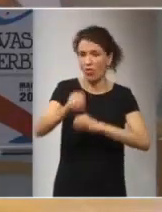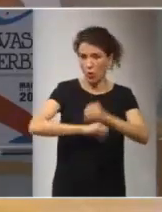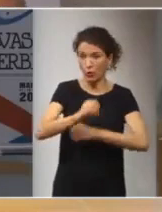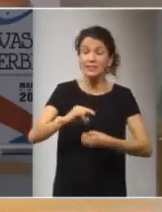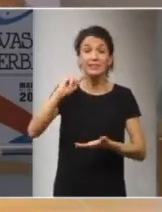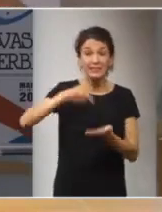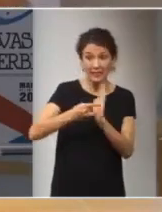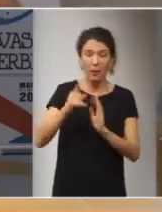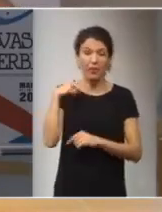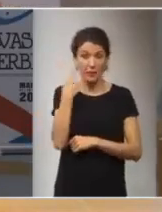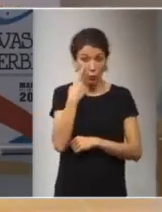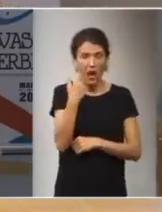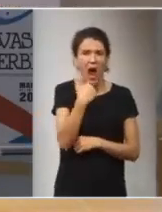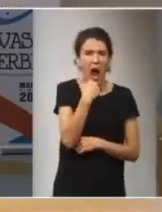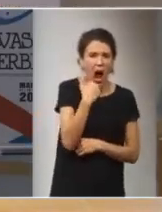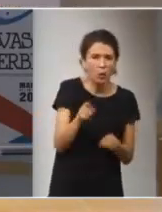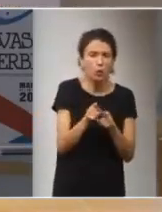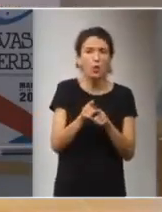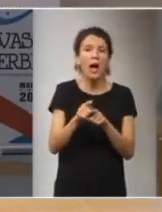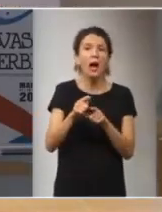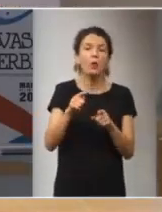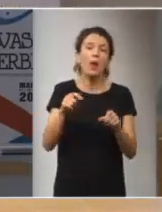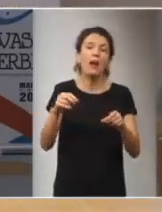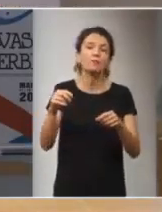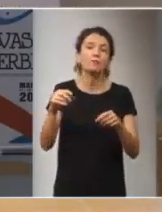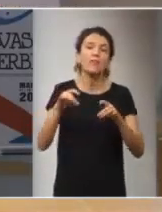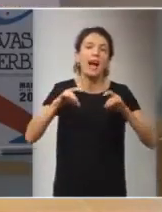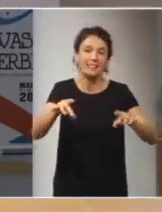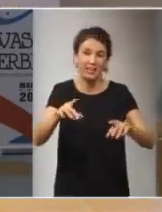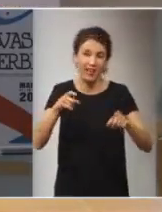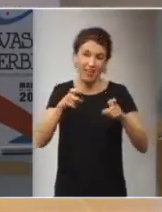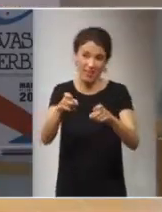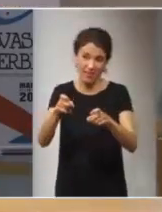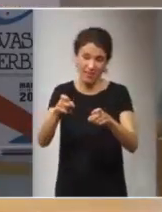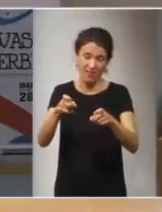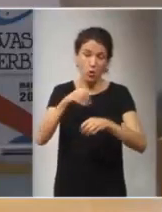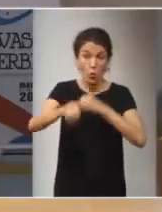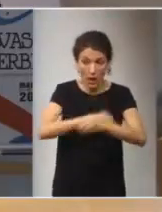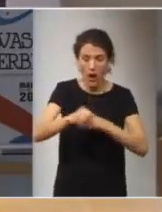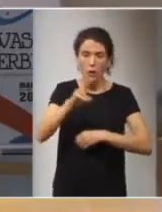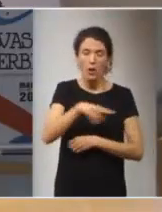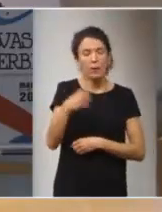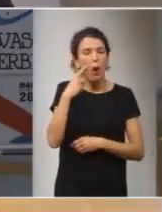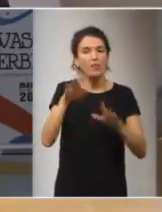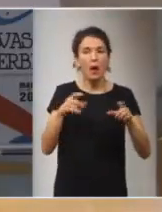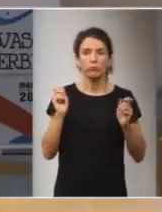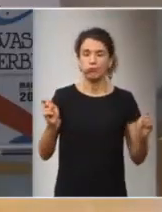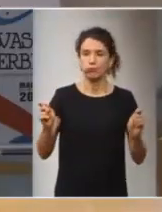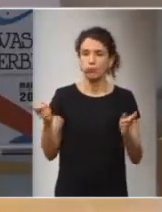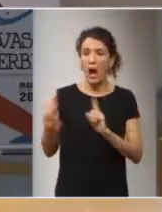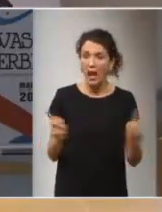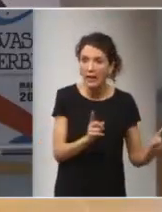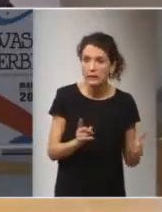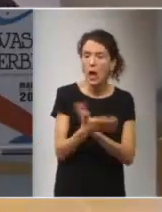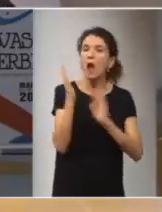detectó algo que no era un ataque nuclear y se dispararon todas las alertas y fue por pura